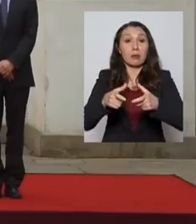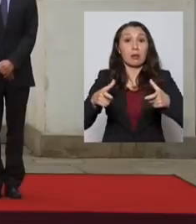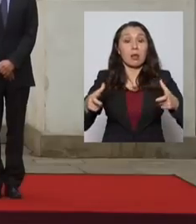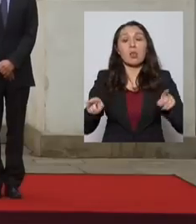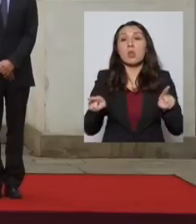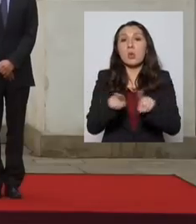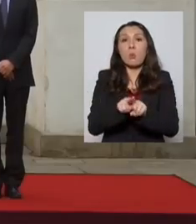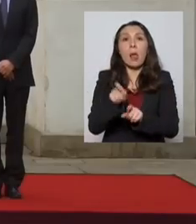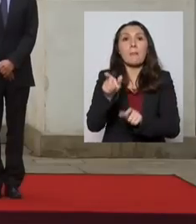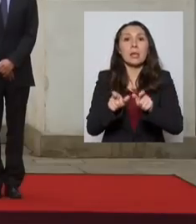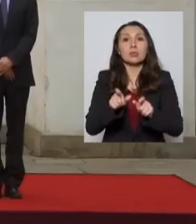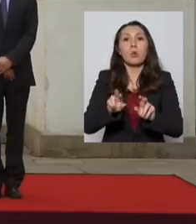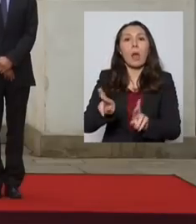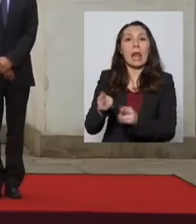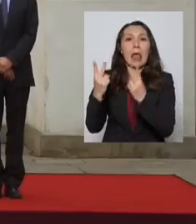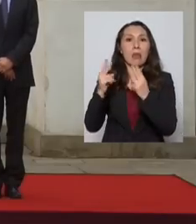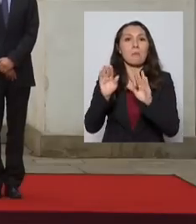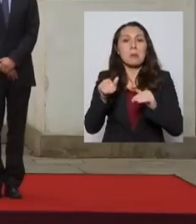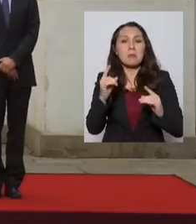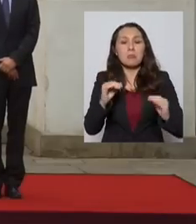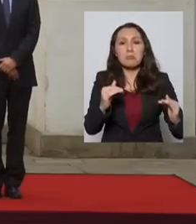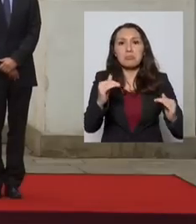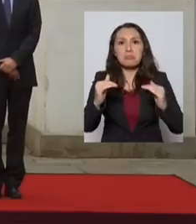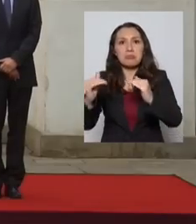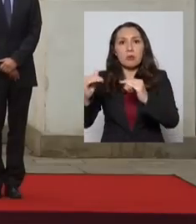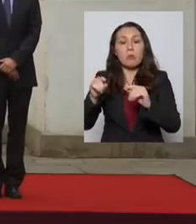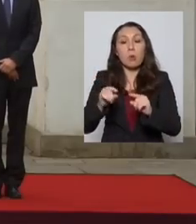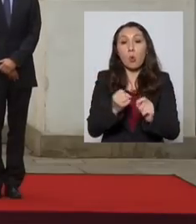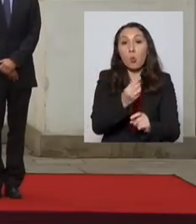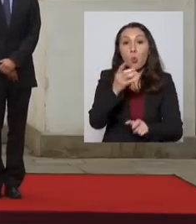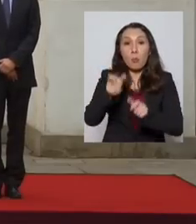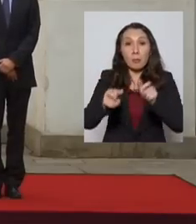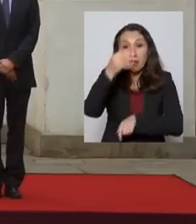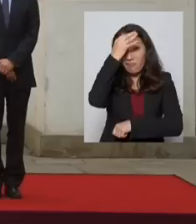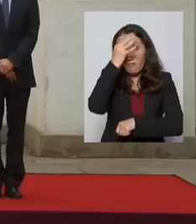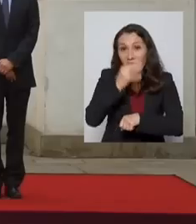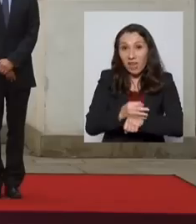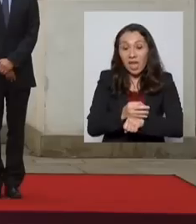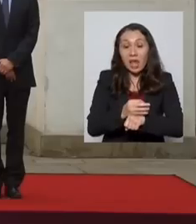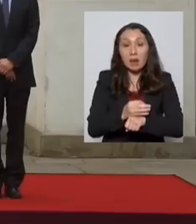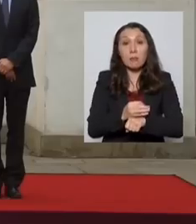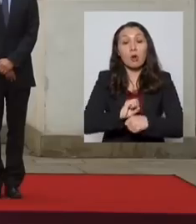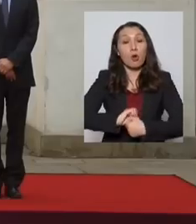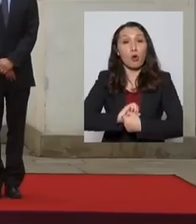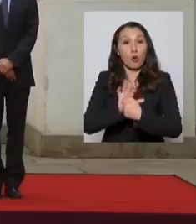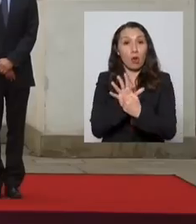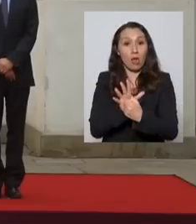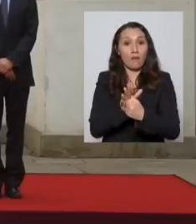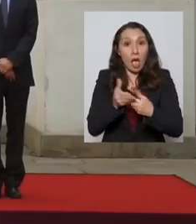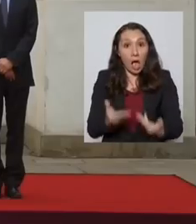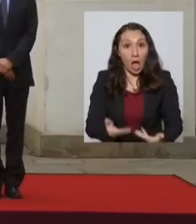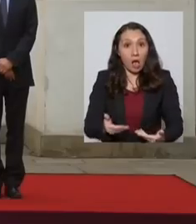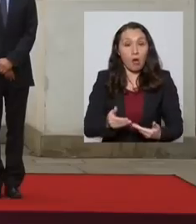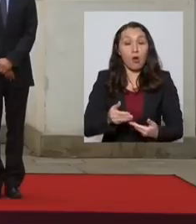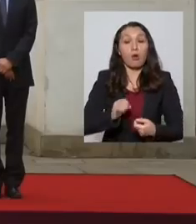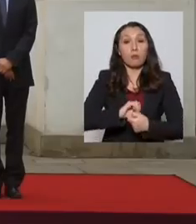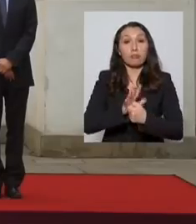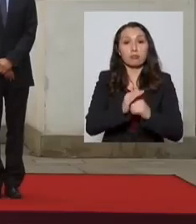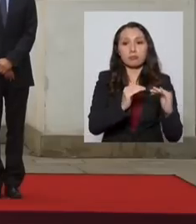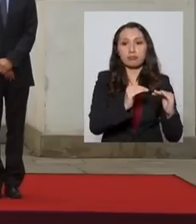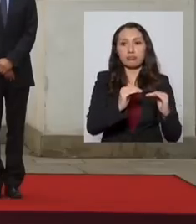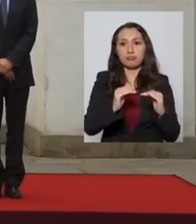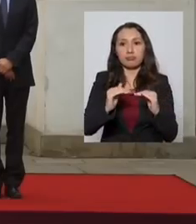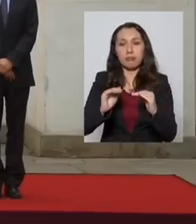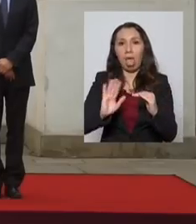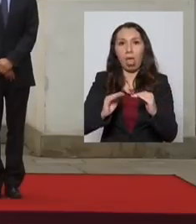al número de nuevos recuperados. Y por tanto el número de enfermos por coronavirus activos se va a estabilizar